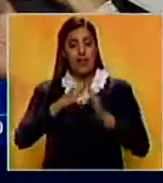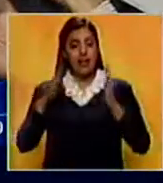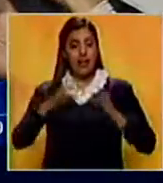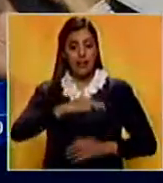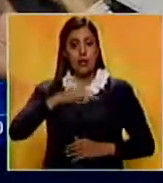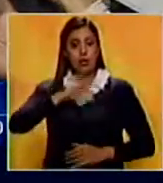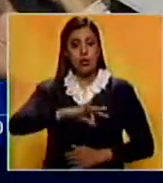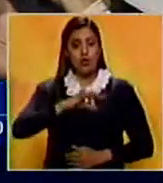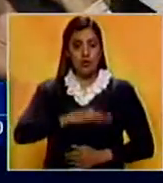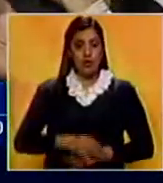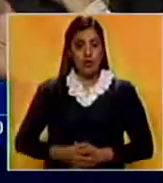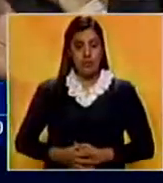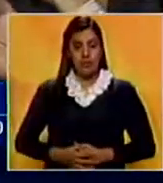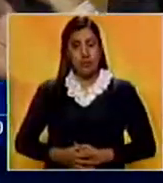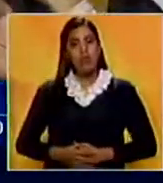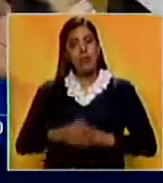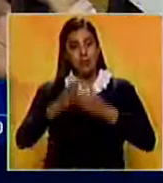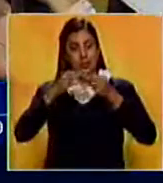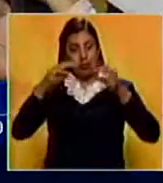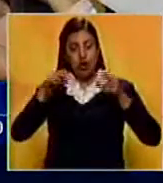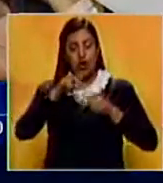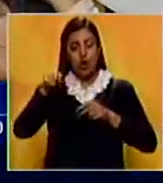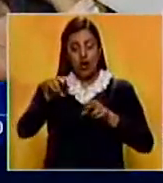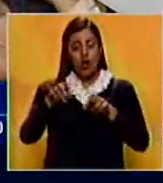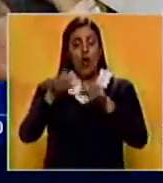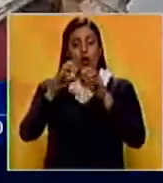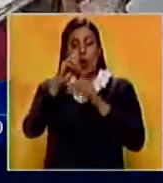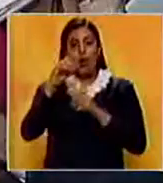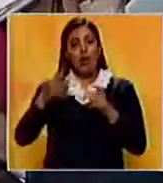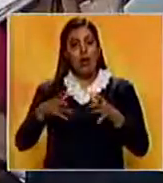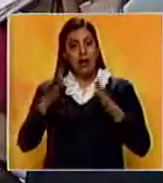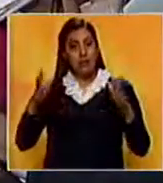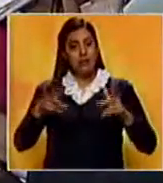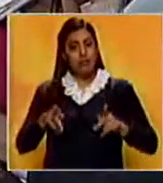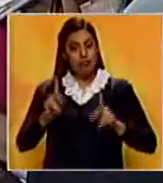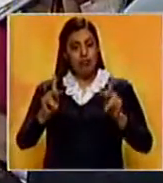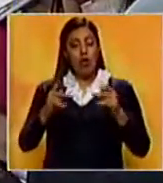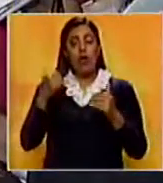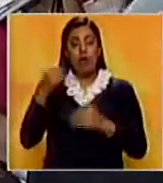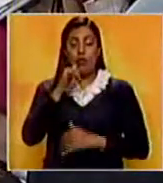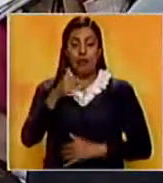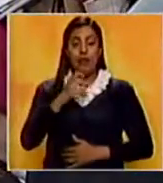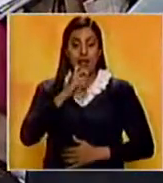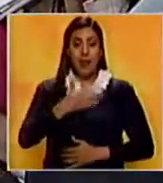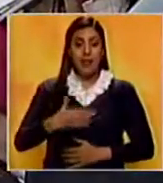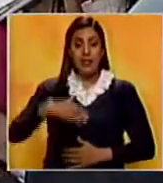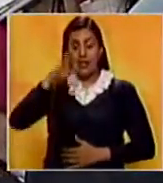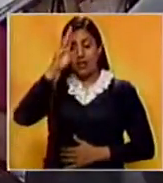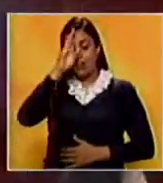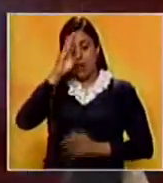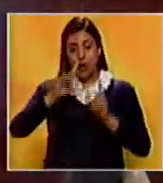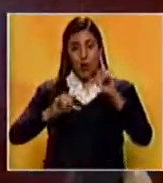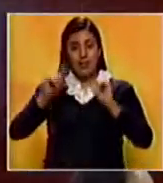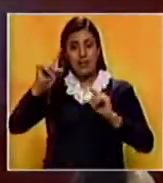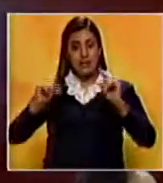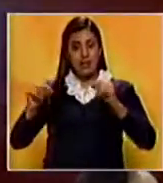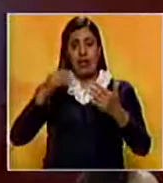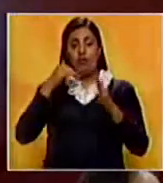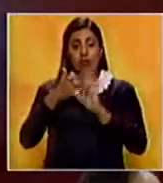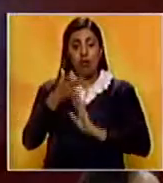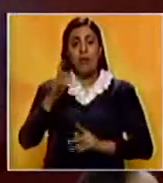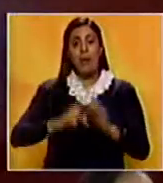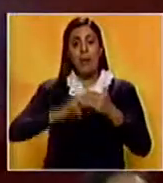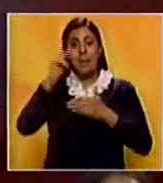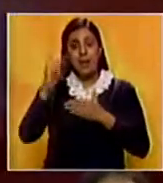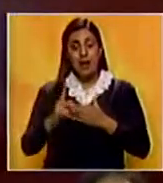grandes misiones sociales. El Arco Minero de Lorinoco es una gran oportunidad. Miguel Pérez Zabat, Presidente del Banco Bicentenario, informó que a través de